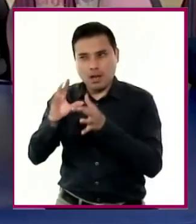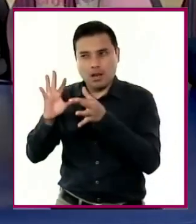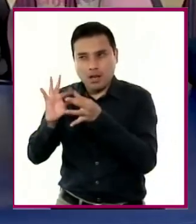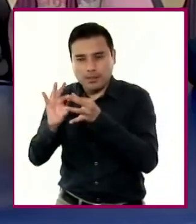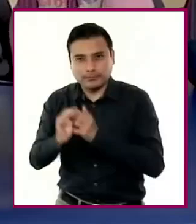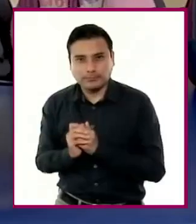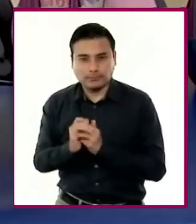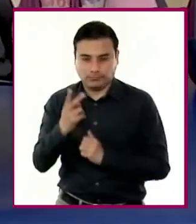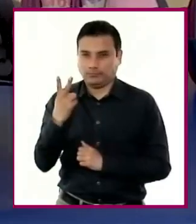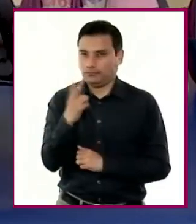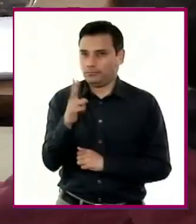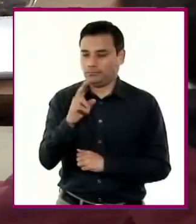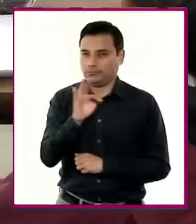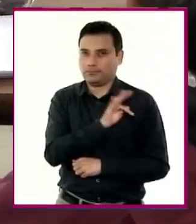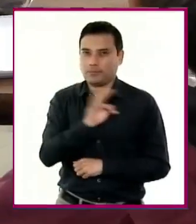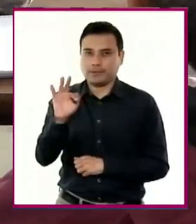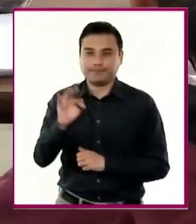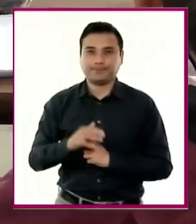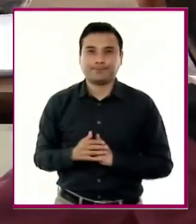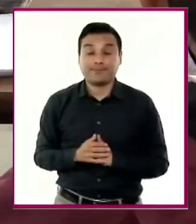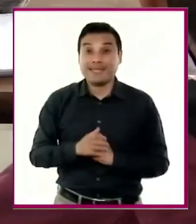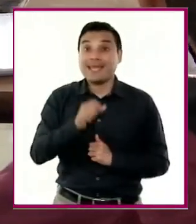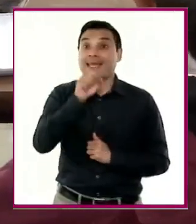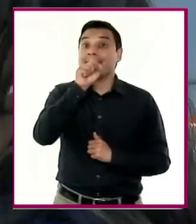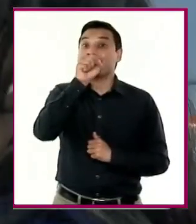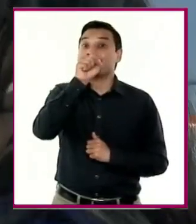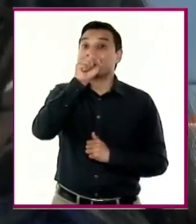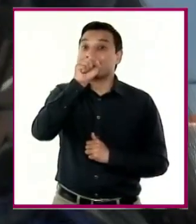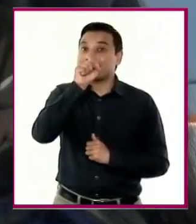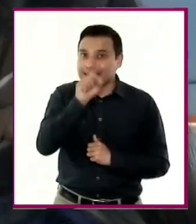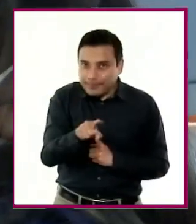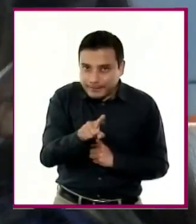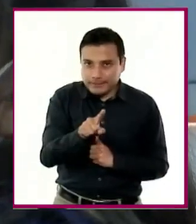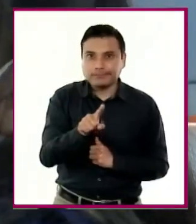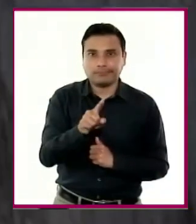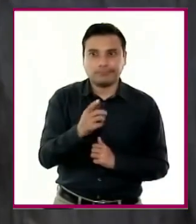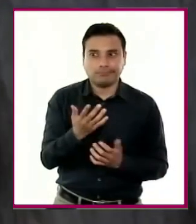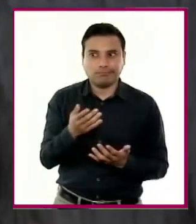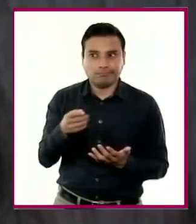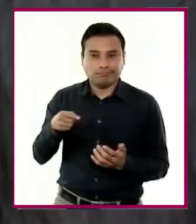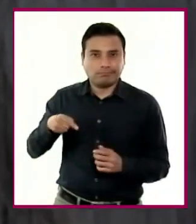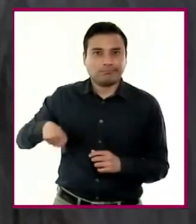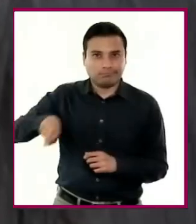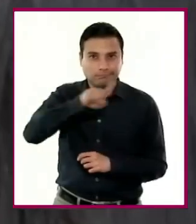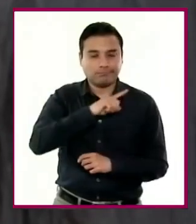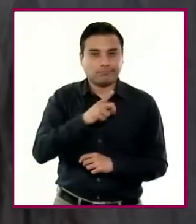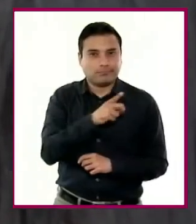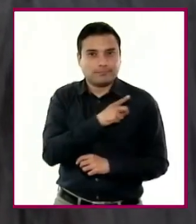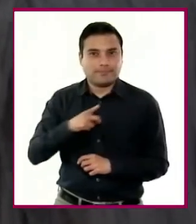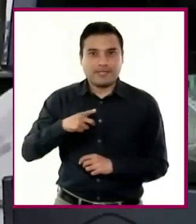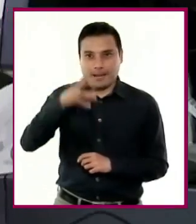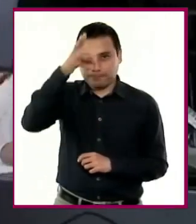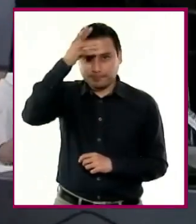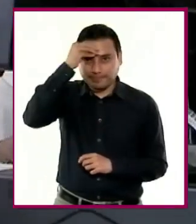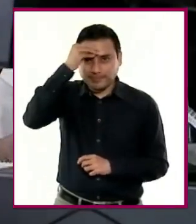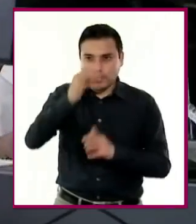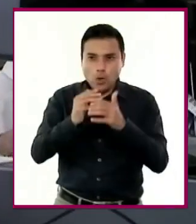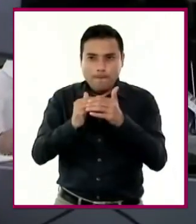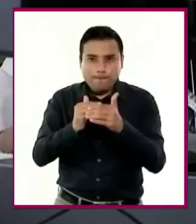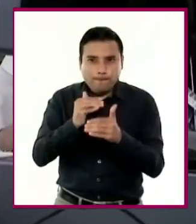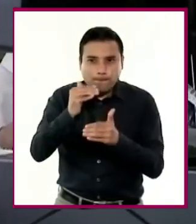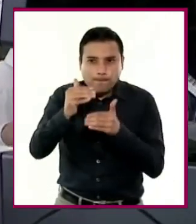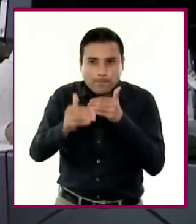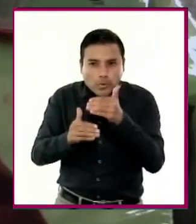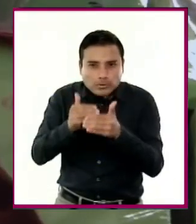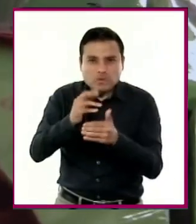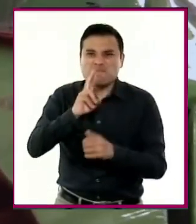que reconozcan cuál o cuáles procedimientos son más eficaces, generalicen